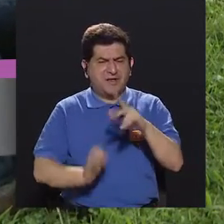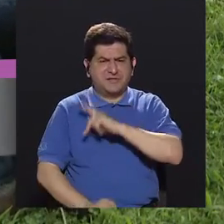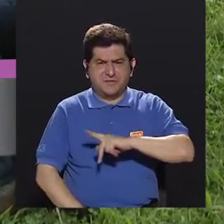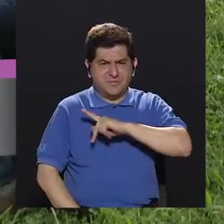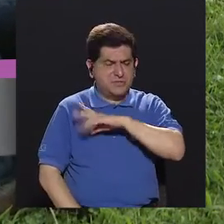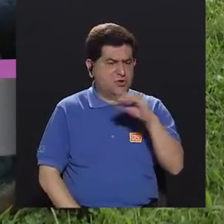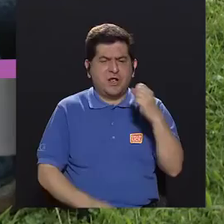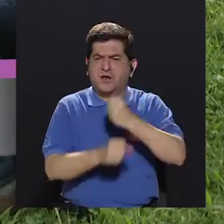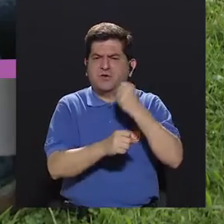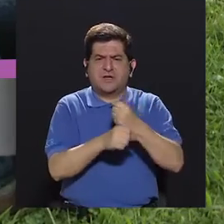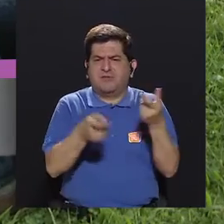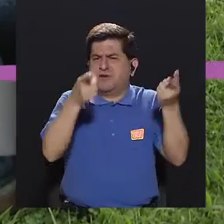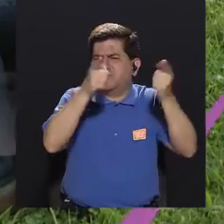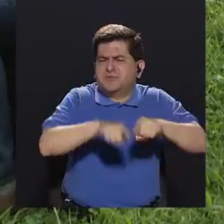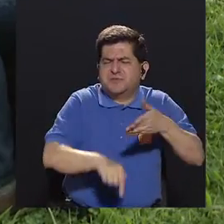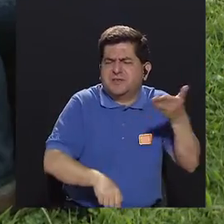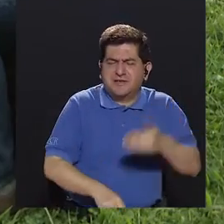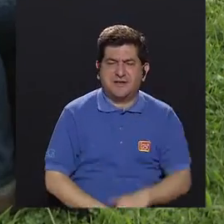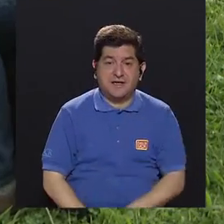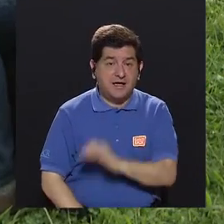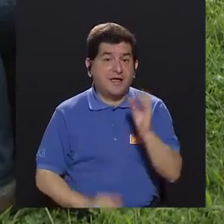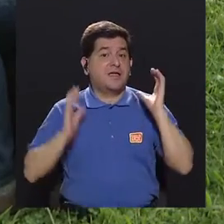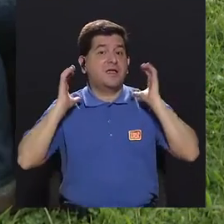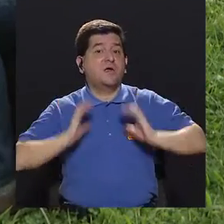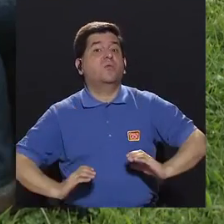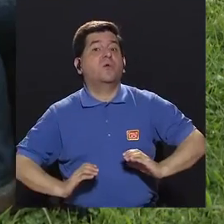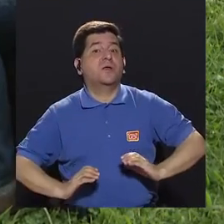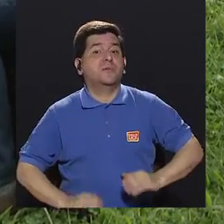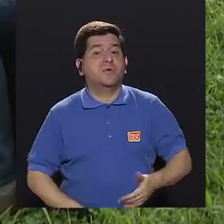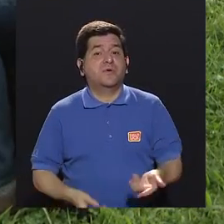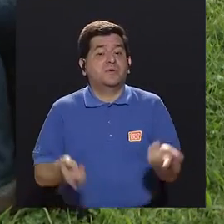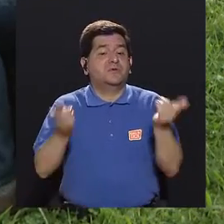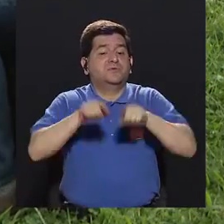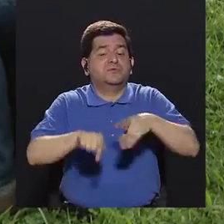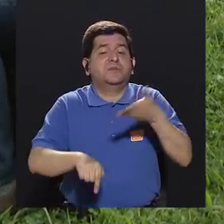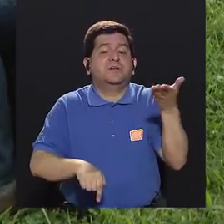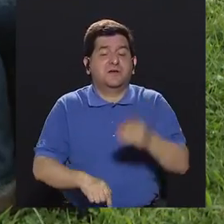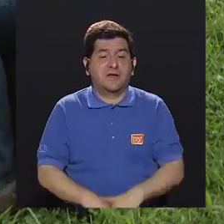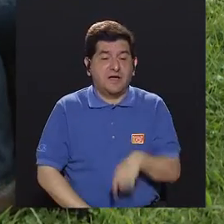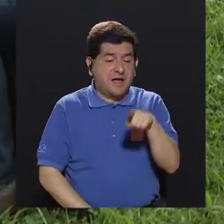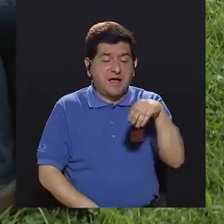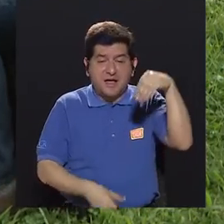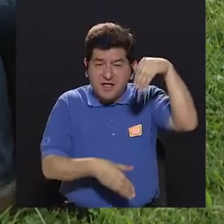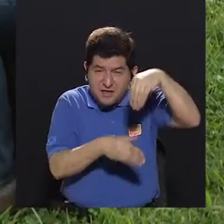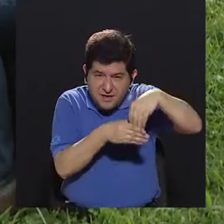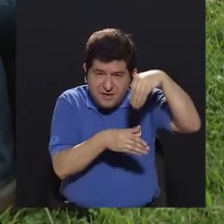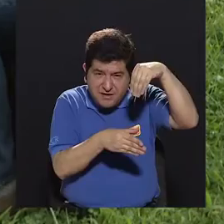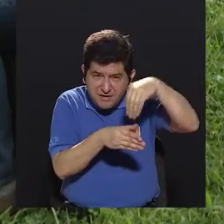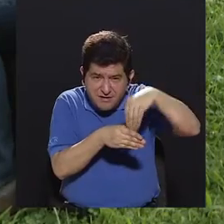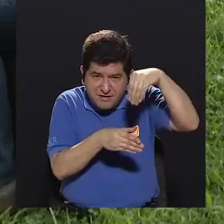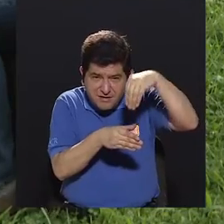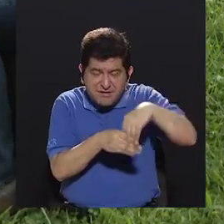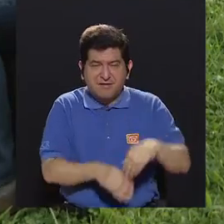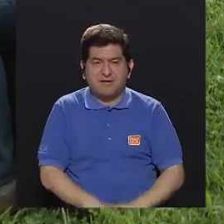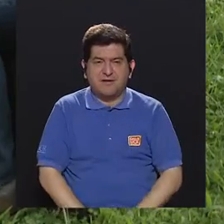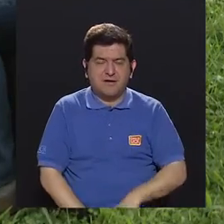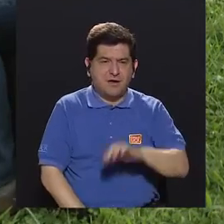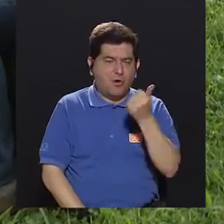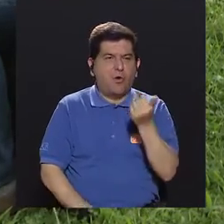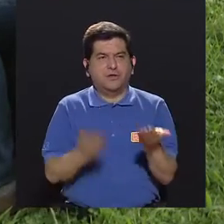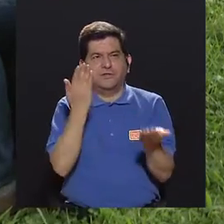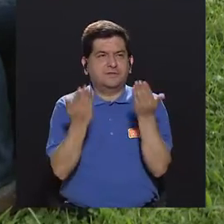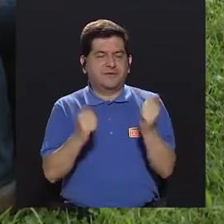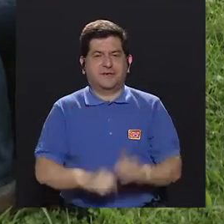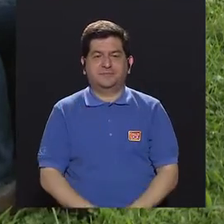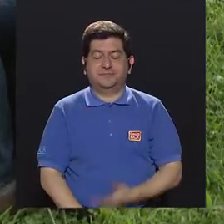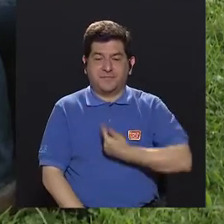trabajo? Pero sobre todo, ¿qué pasaría con nuestro cuerpo? No estaríamos ahí guardando con... Hagamos otra analogía.